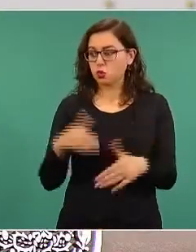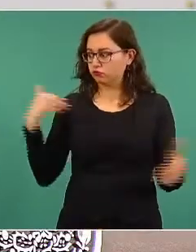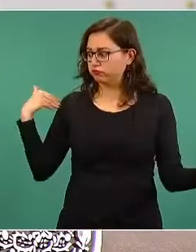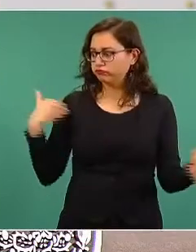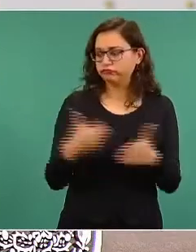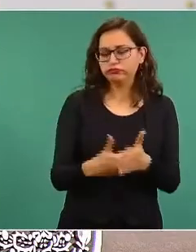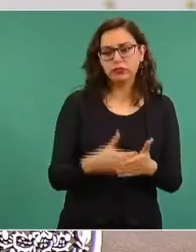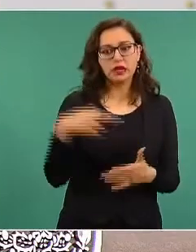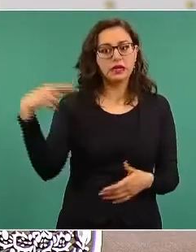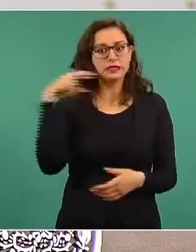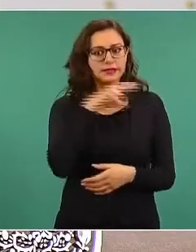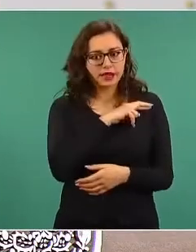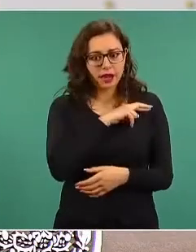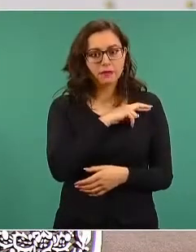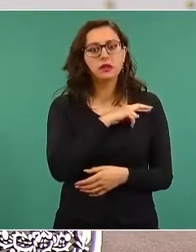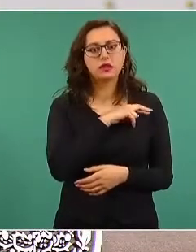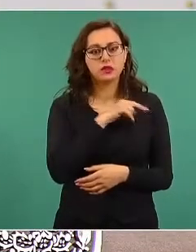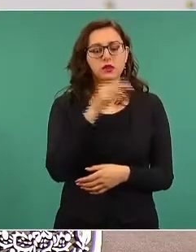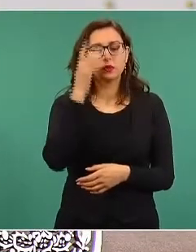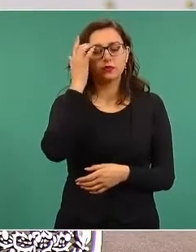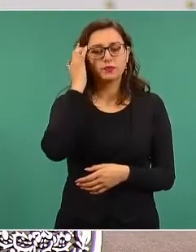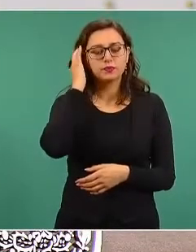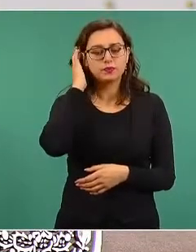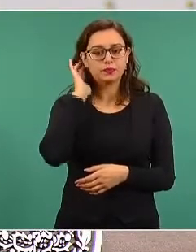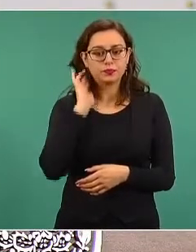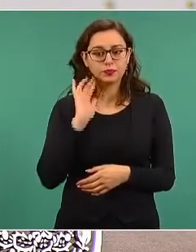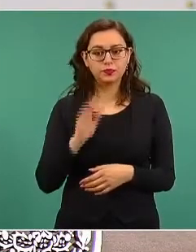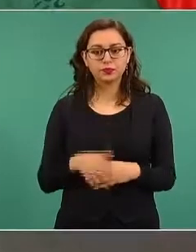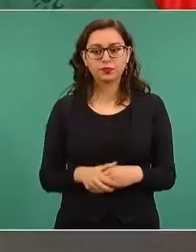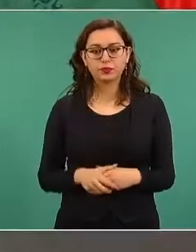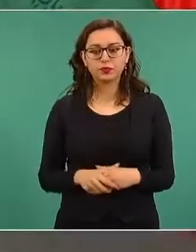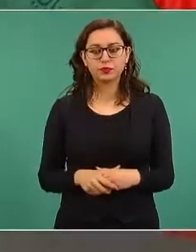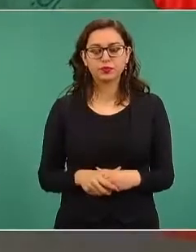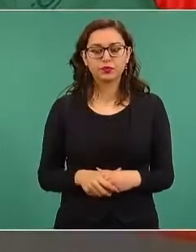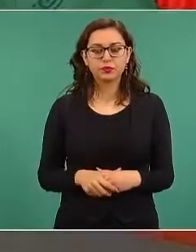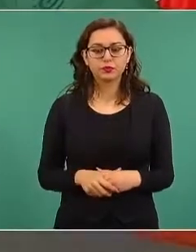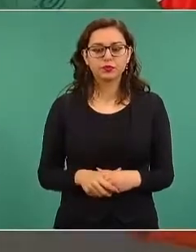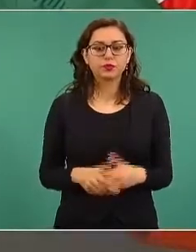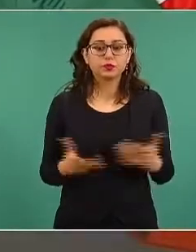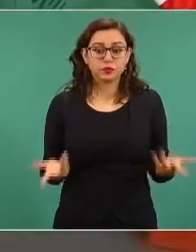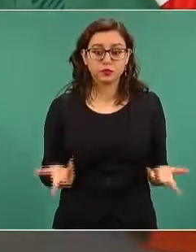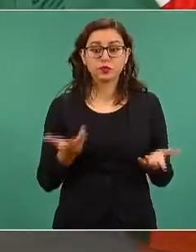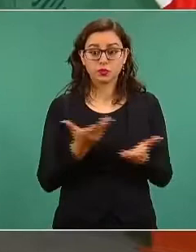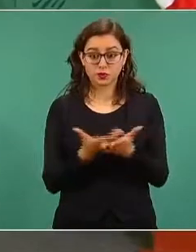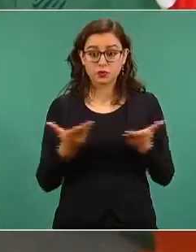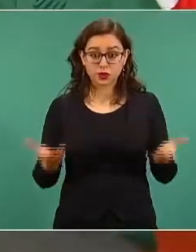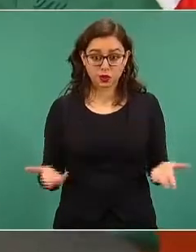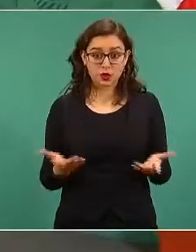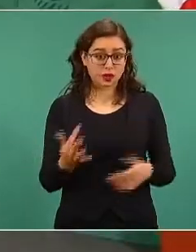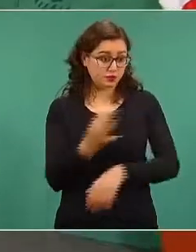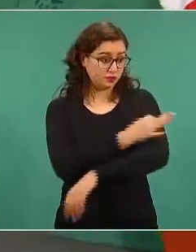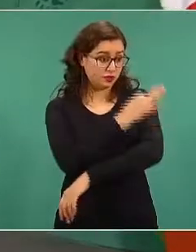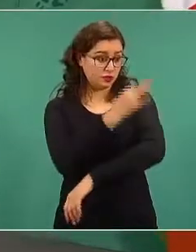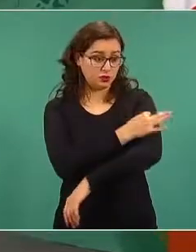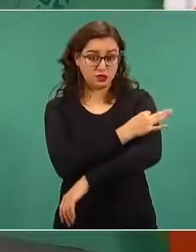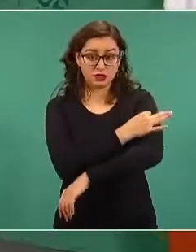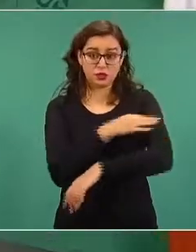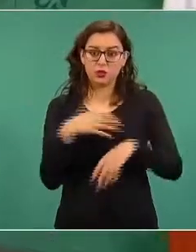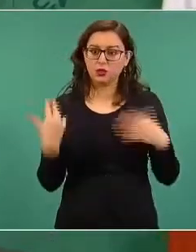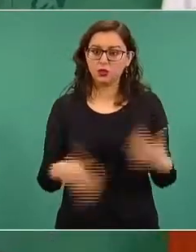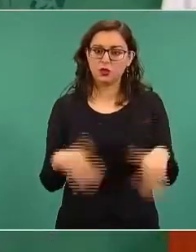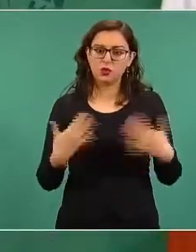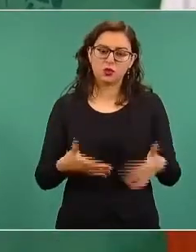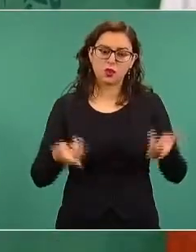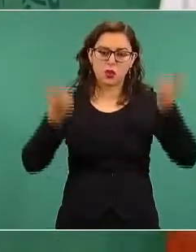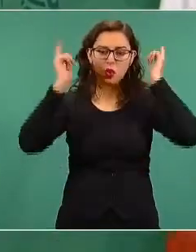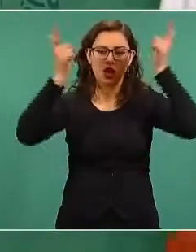y esta vacuna es la esperanza para poder